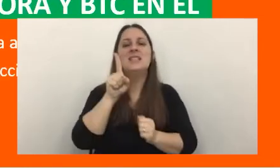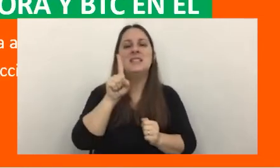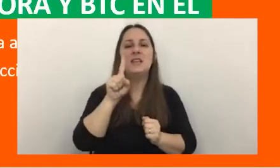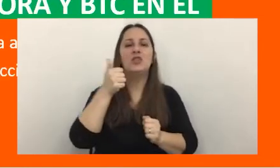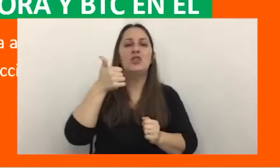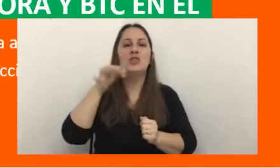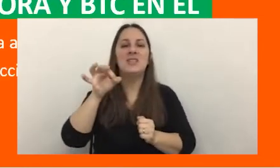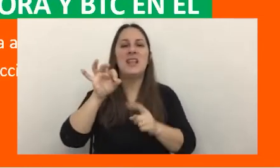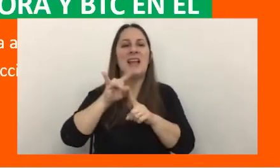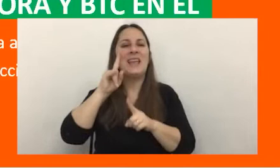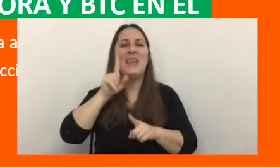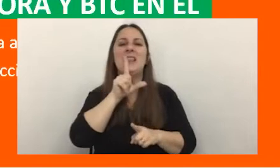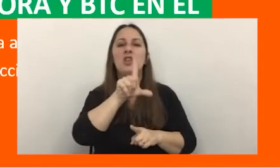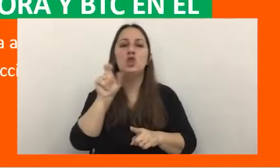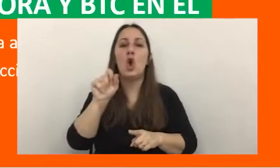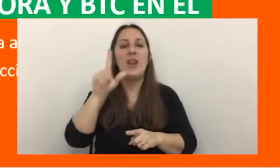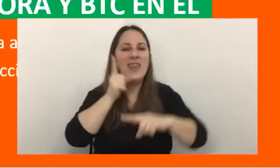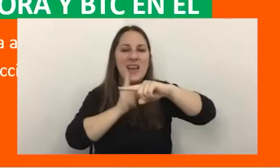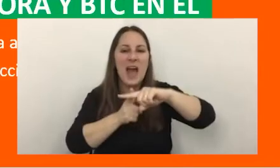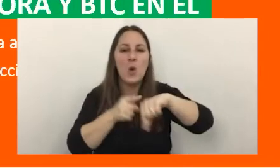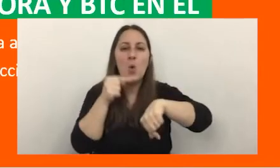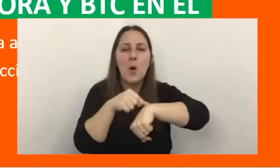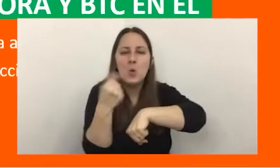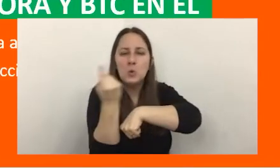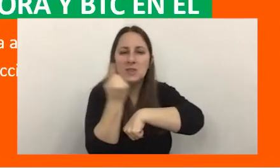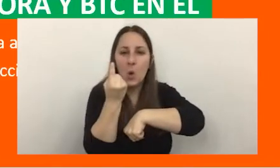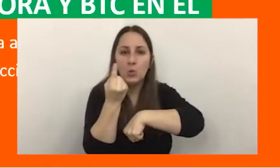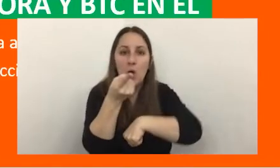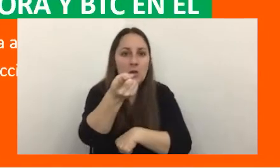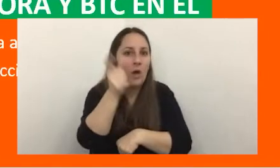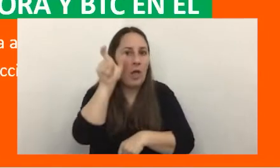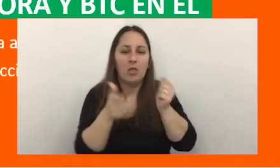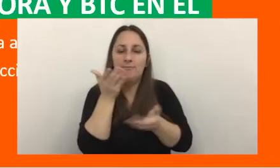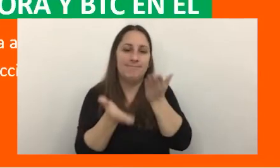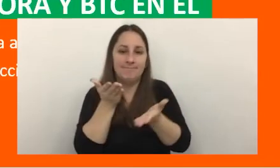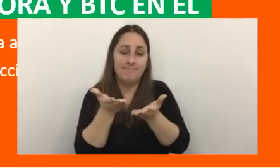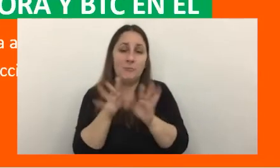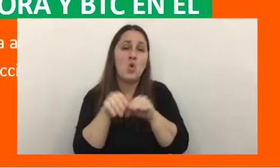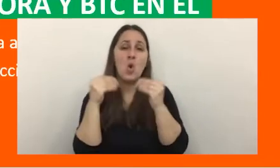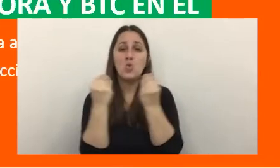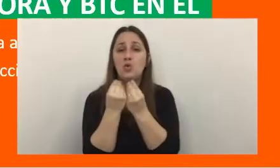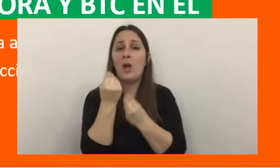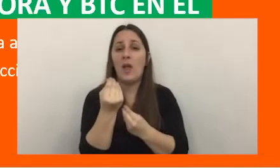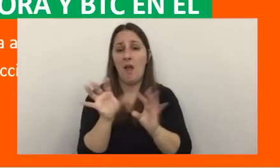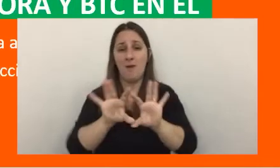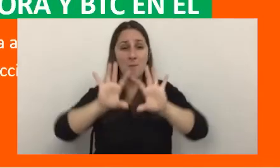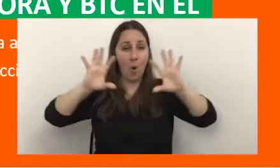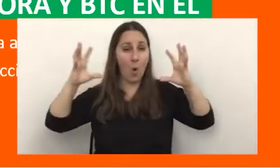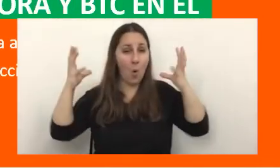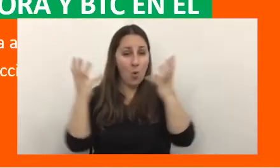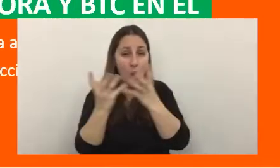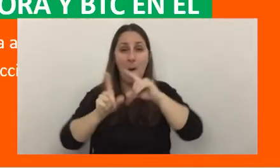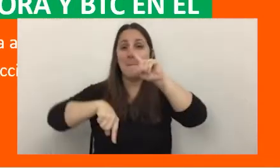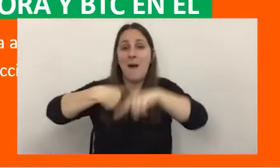quintillones de cálculos por segundo esta es la demanda conclusión si el mundo todo mañana